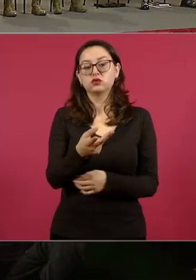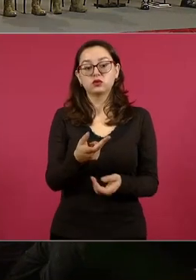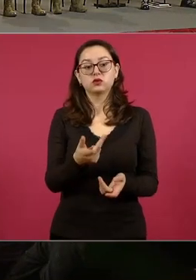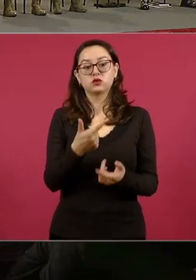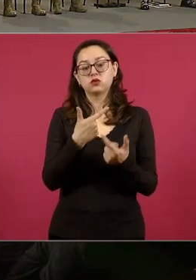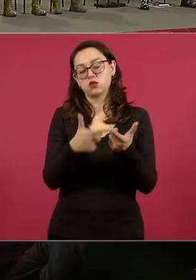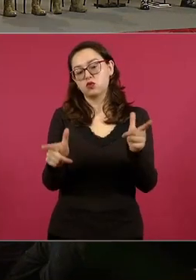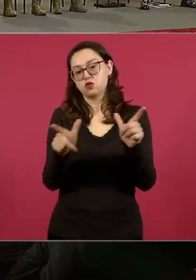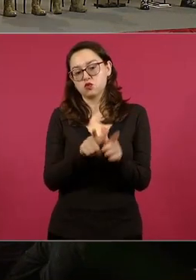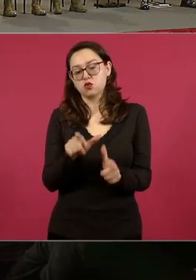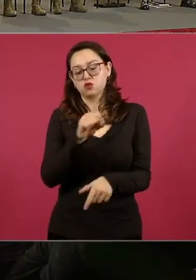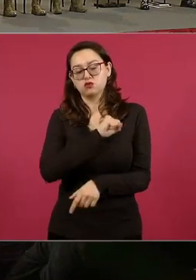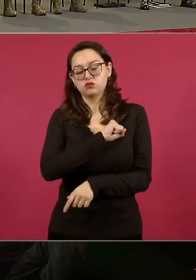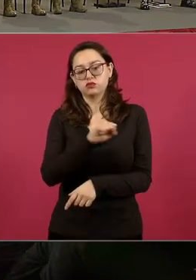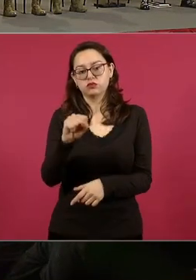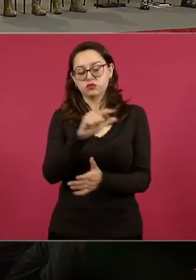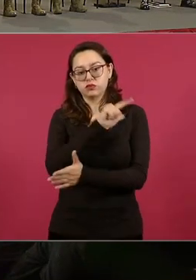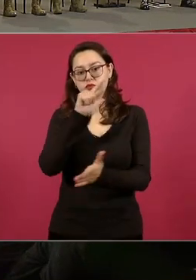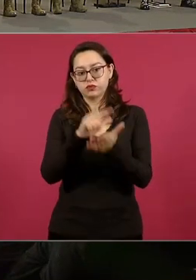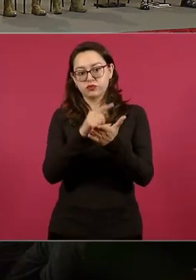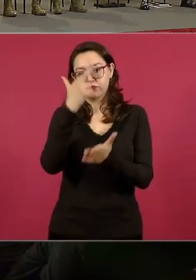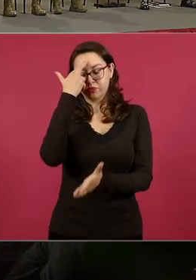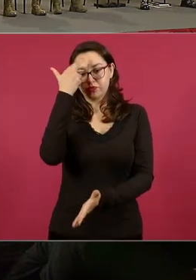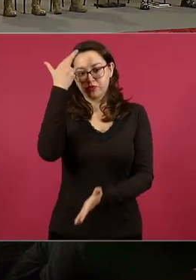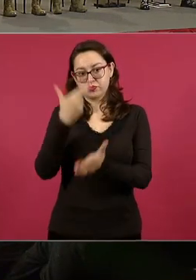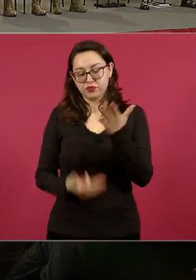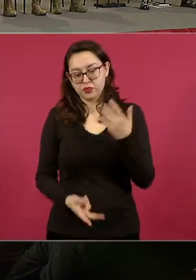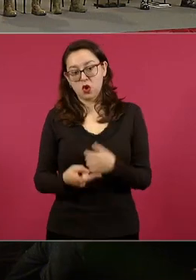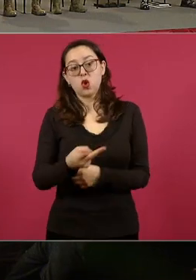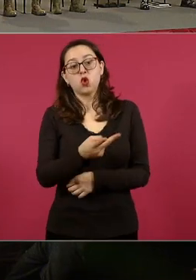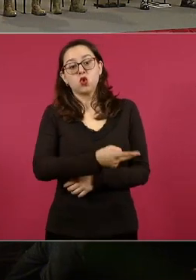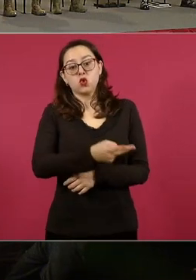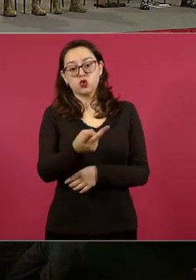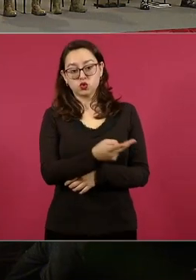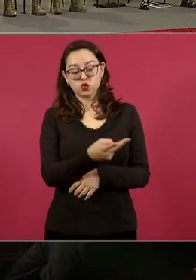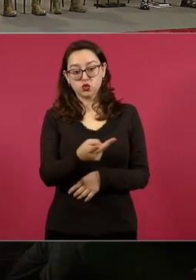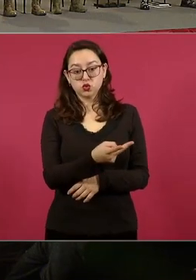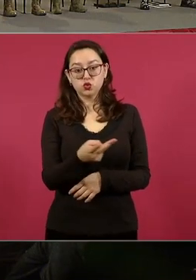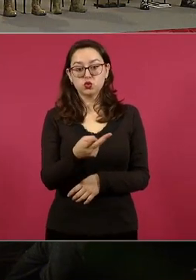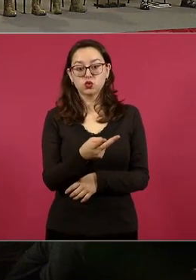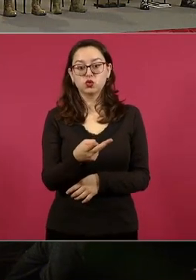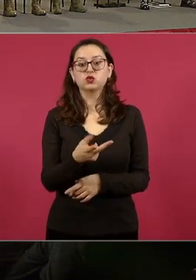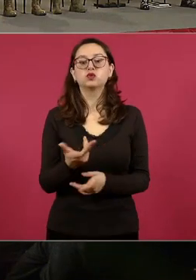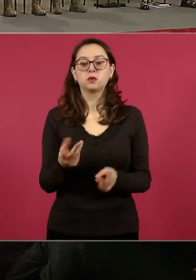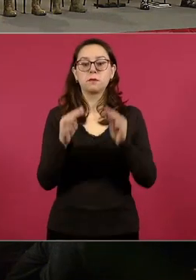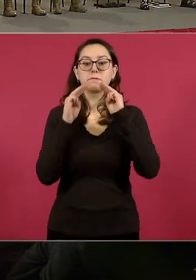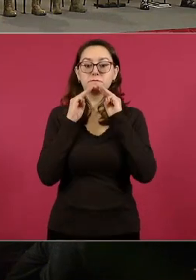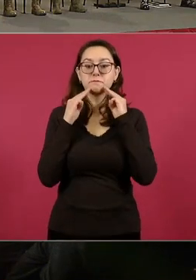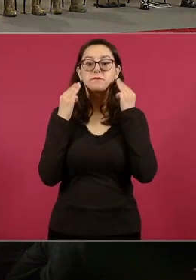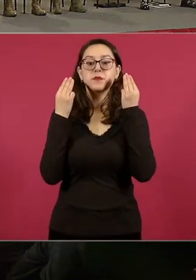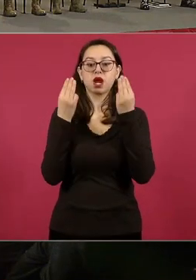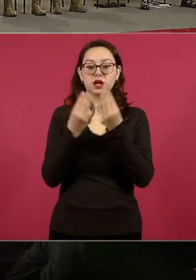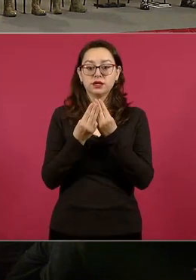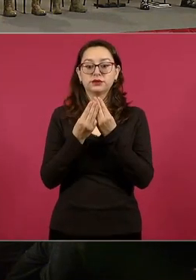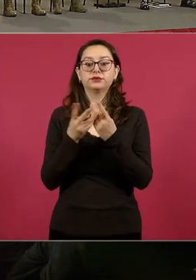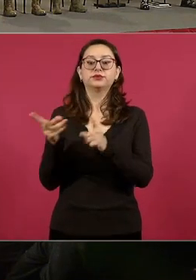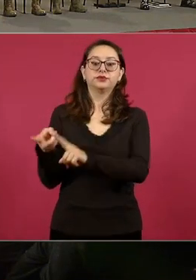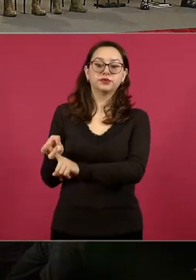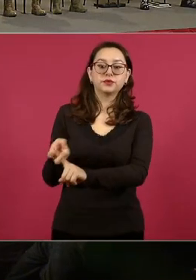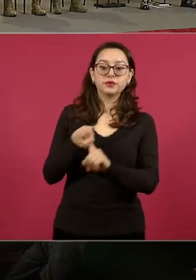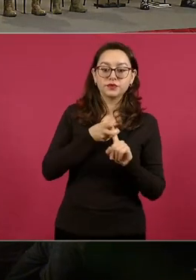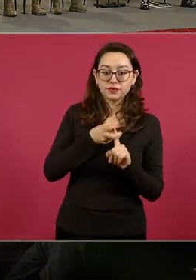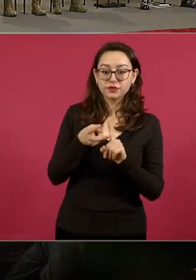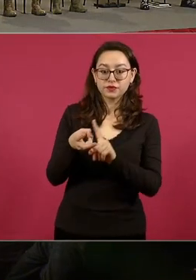y su sentencia fue, tras acreditar su responsabilidad en los delitos de delincuencia organizada, en hipótesis de secuestro,